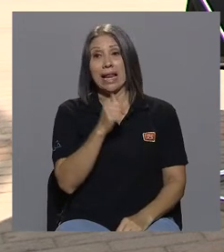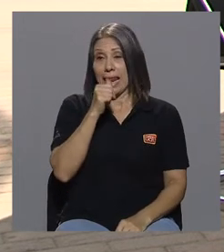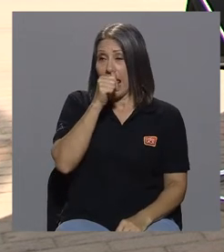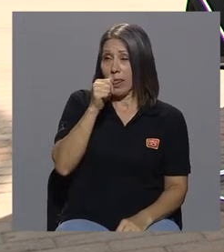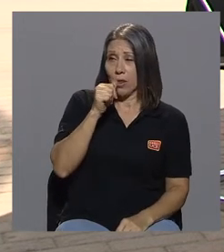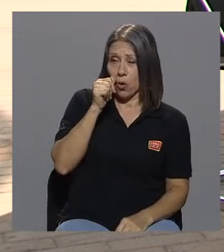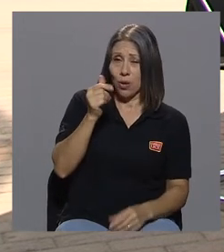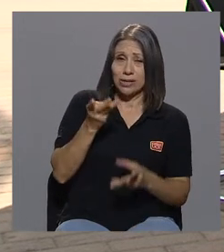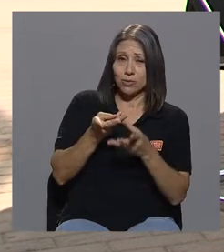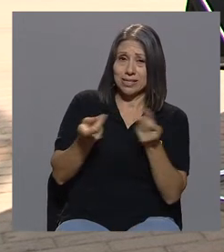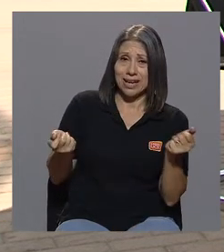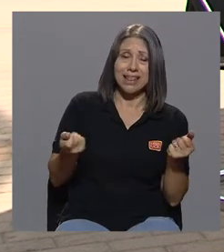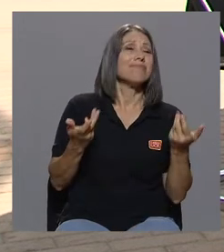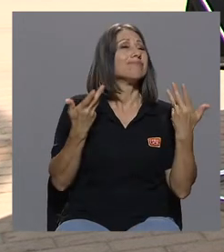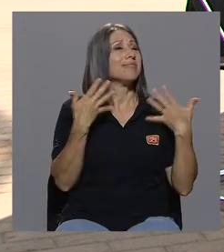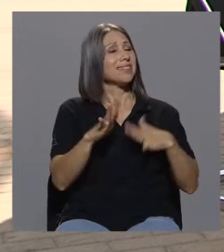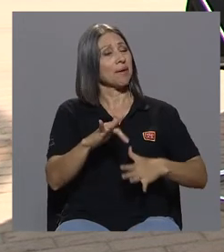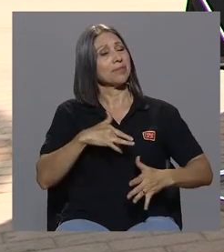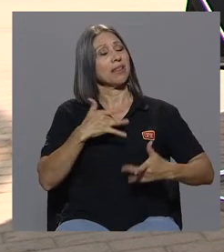abandono total y absoluto.